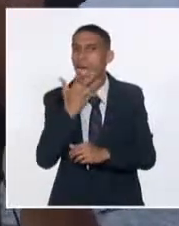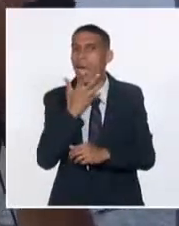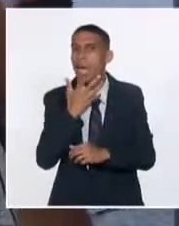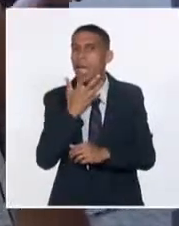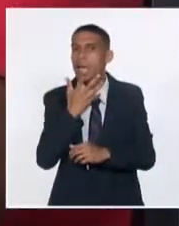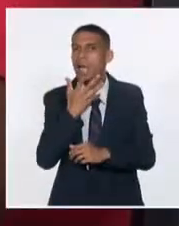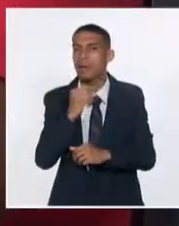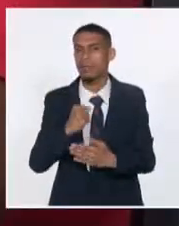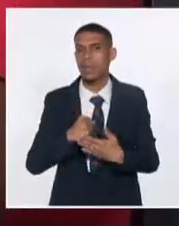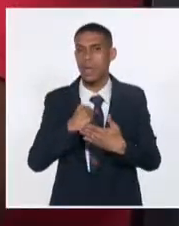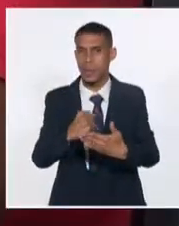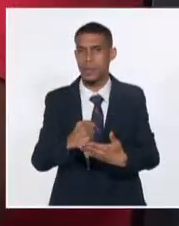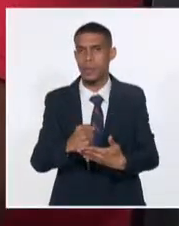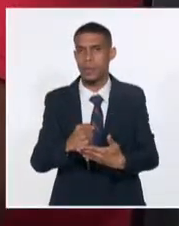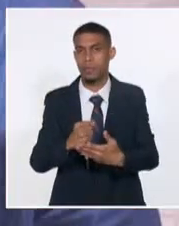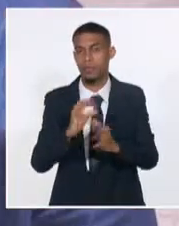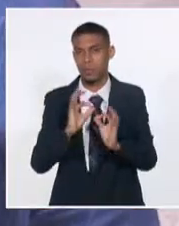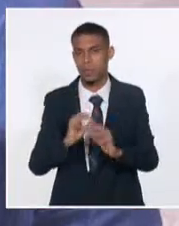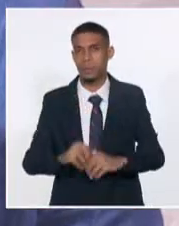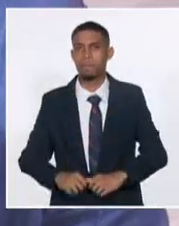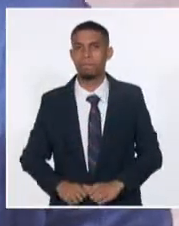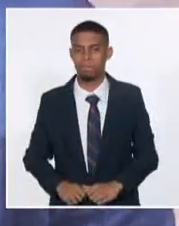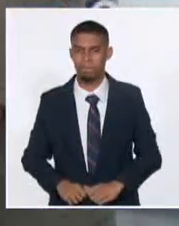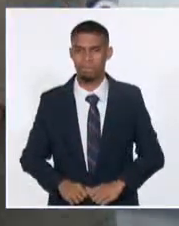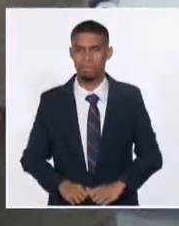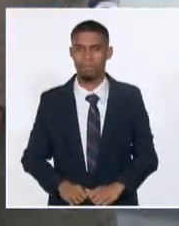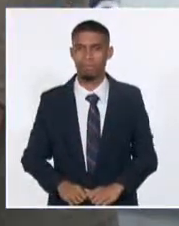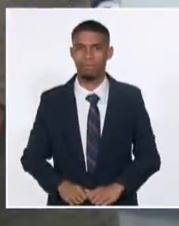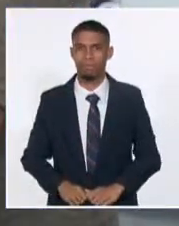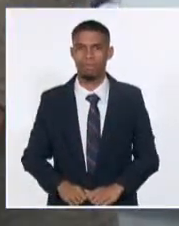Desde Matanzas, Lianes de Afundora, para el Canal Cubano de Noticias.